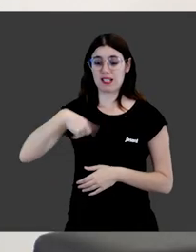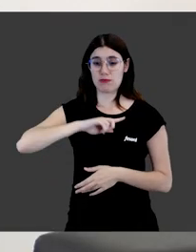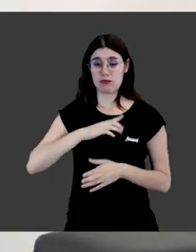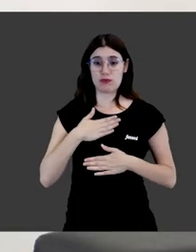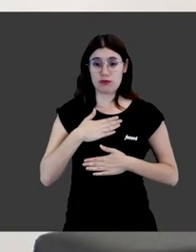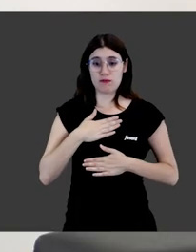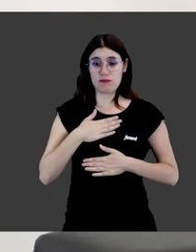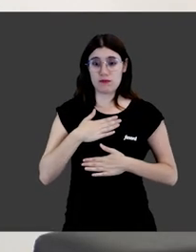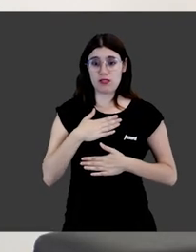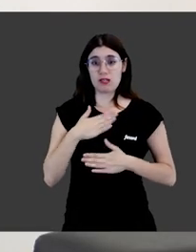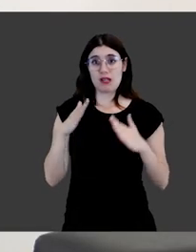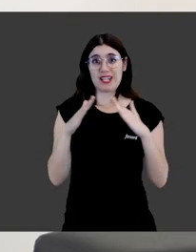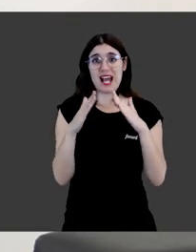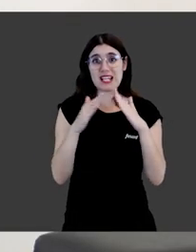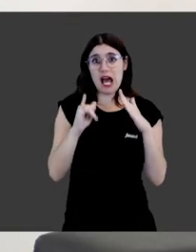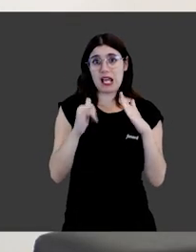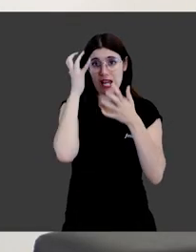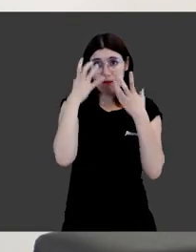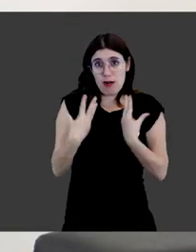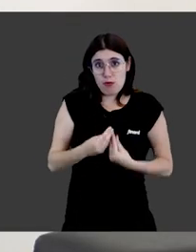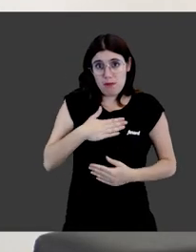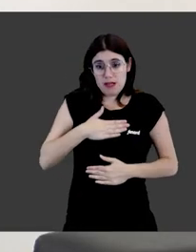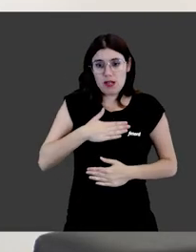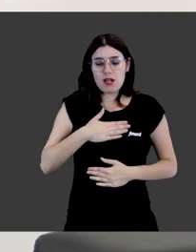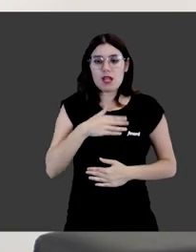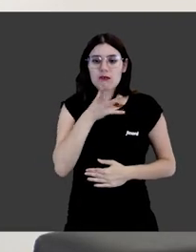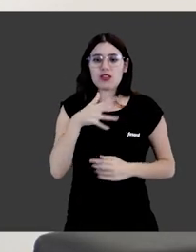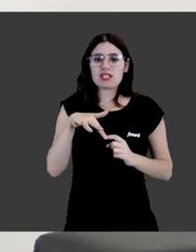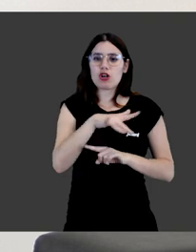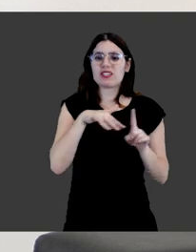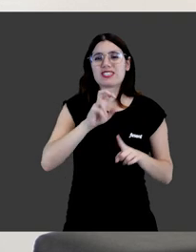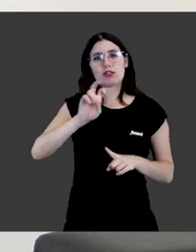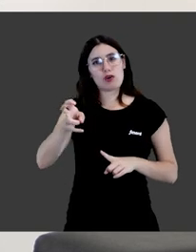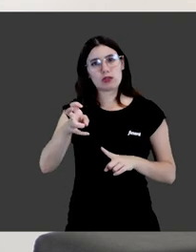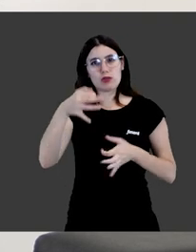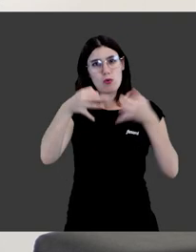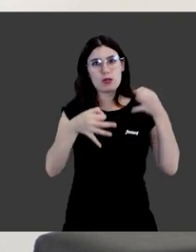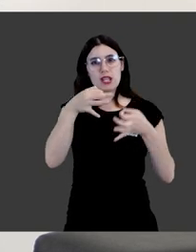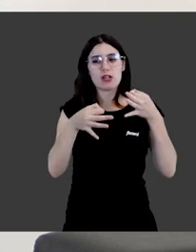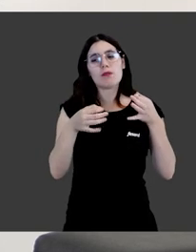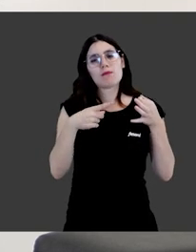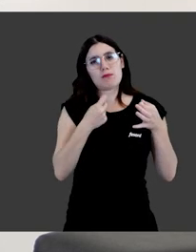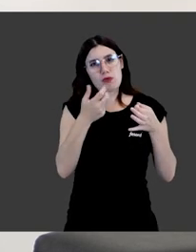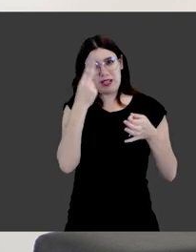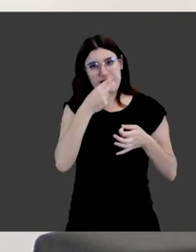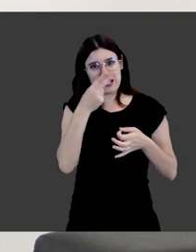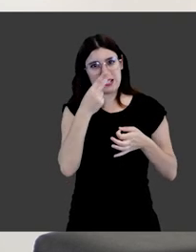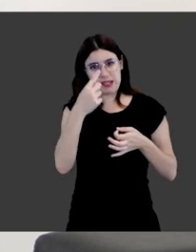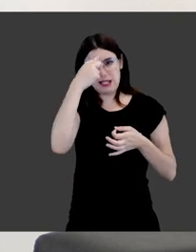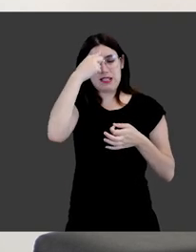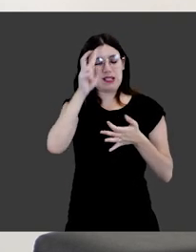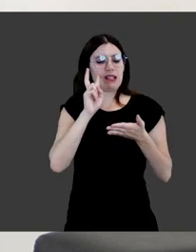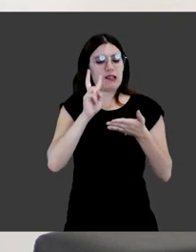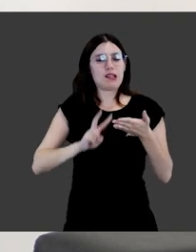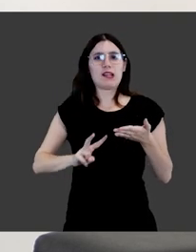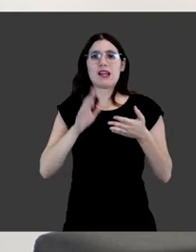muchos de nosotros, yo misma, tenemos animales de compañía y hay otro contexto jurídico en el que es interesante